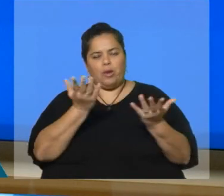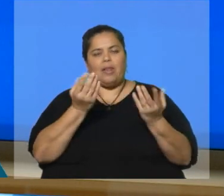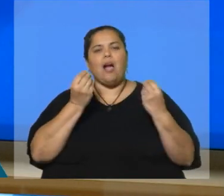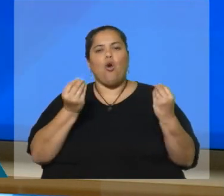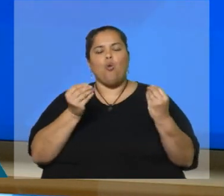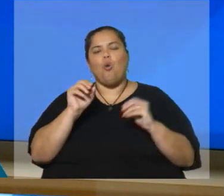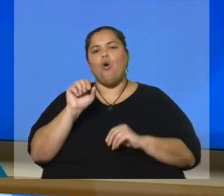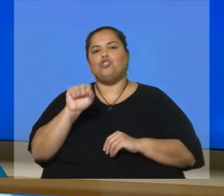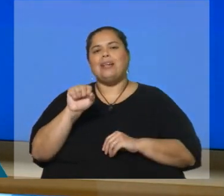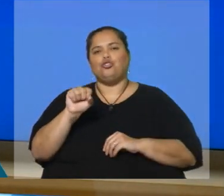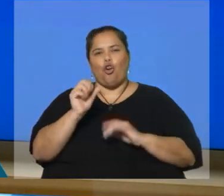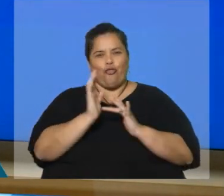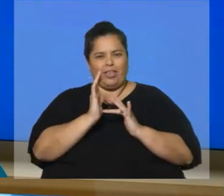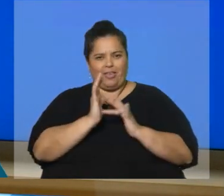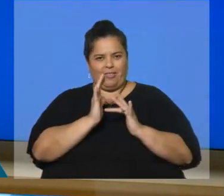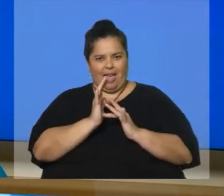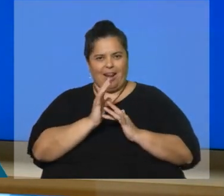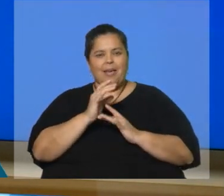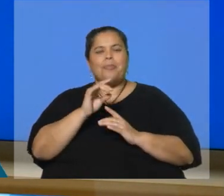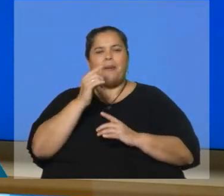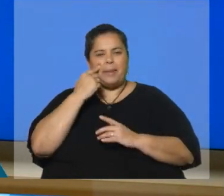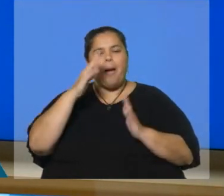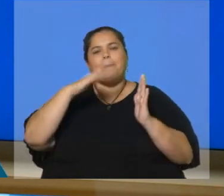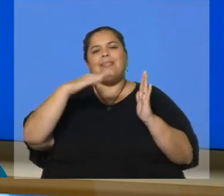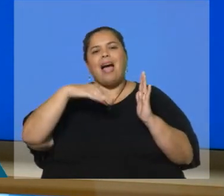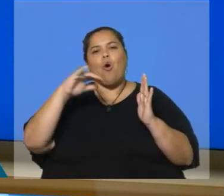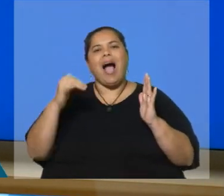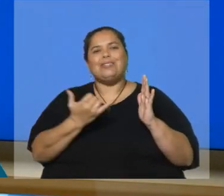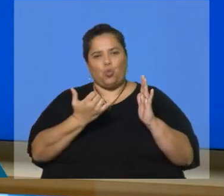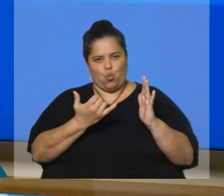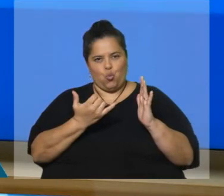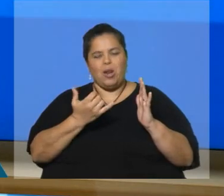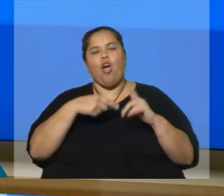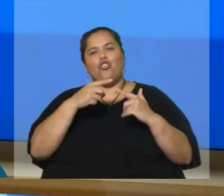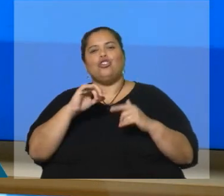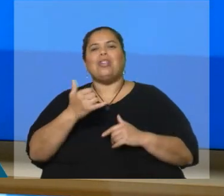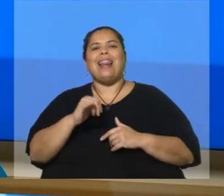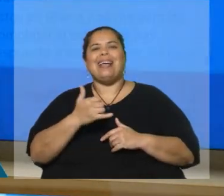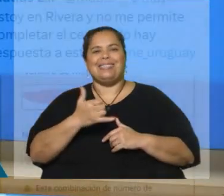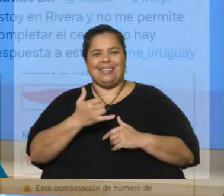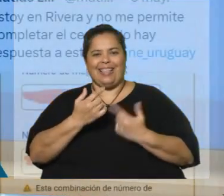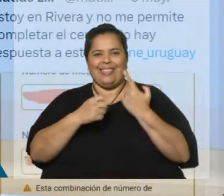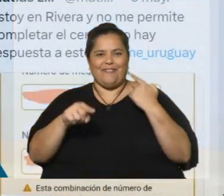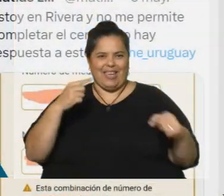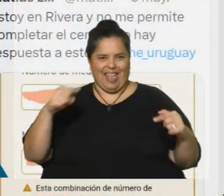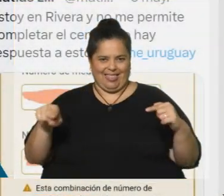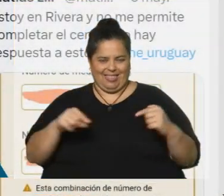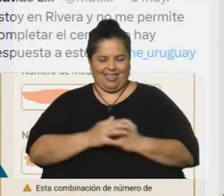digital con zonas azules, básicamente, más intenso y menos intenso. Y ahí se va viendo.